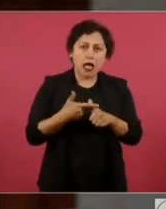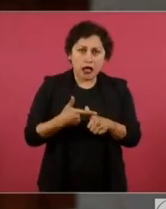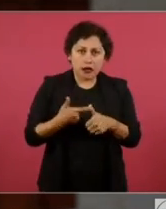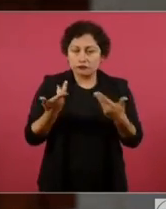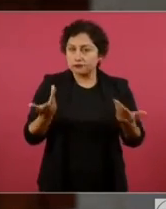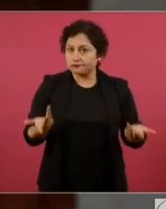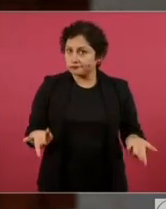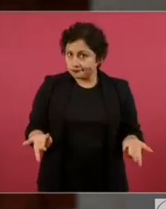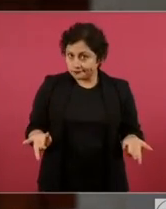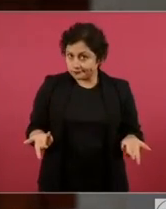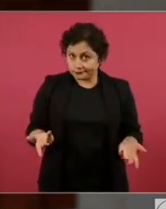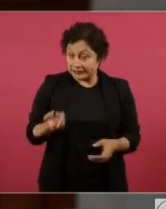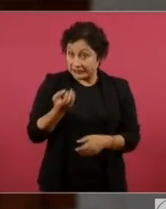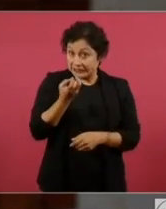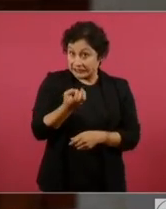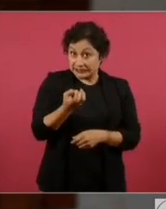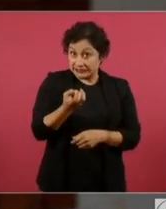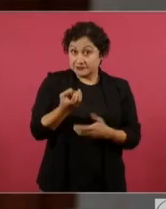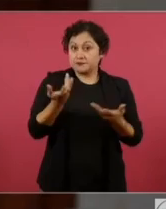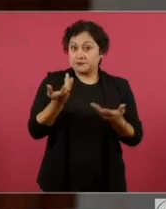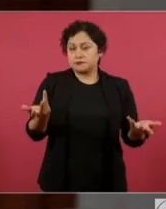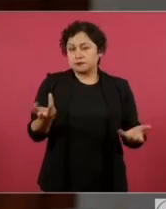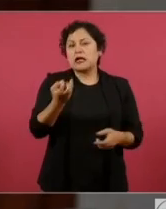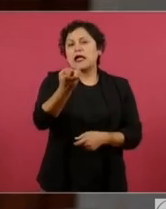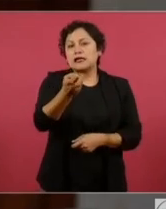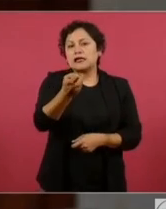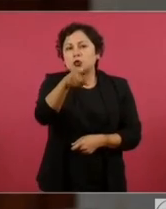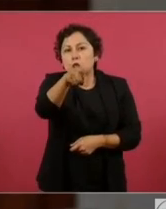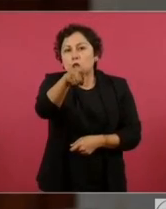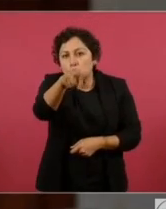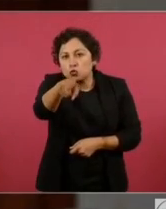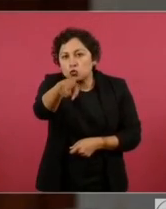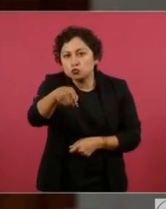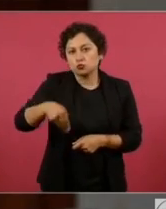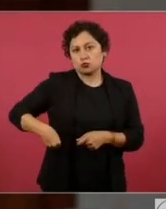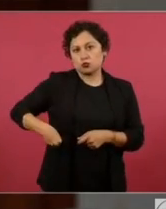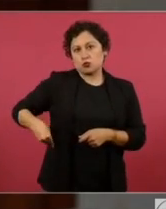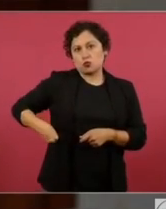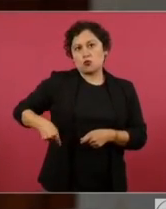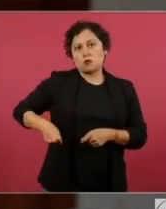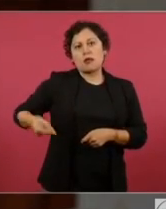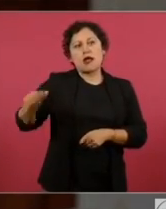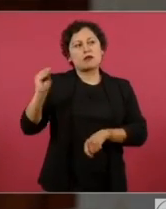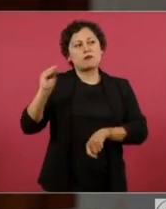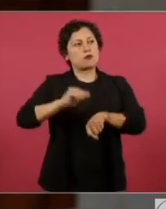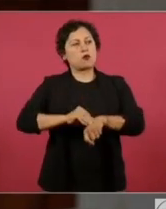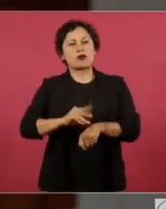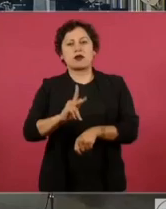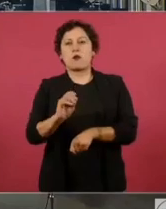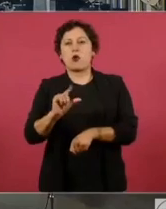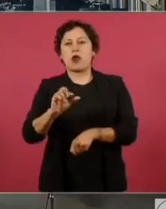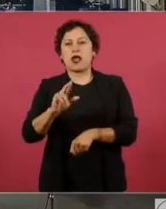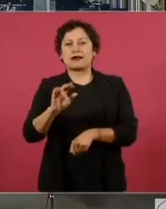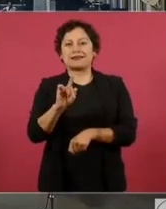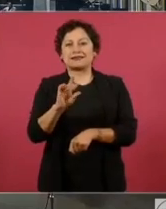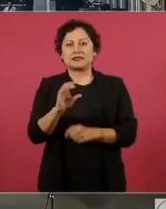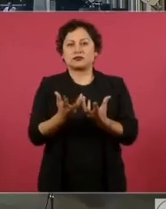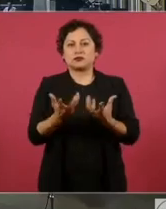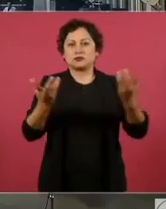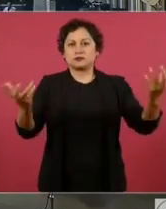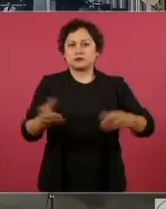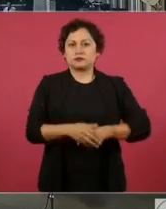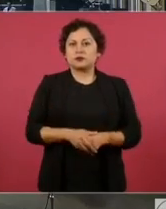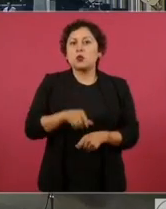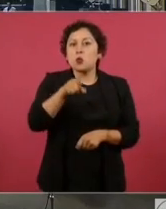No, no es este. Y es parte de esa polarización que usted generó aquí. Y un malentendido que hizo contra los medios, Presidente,